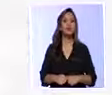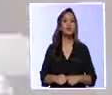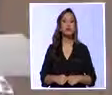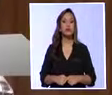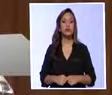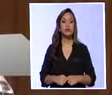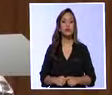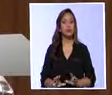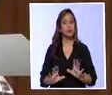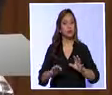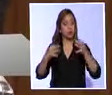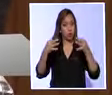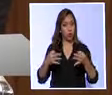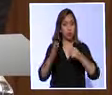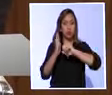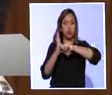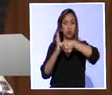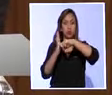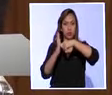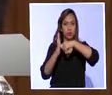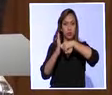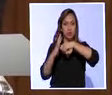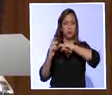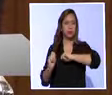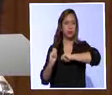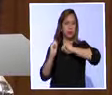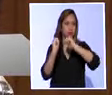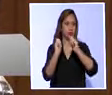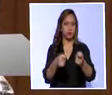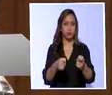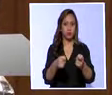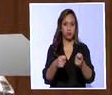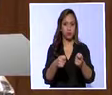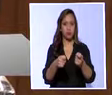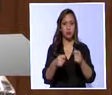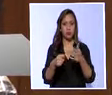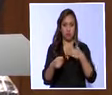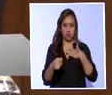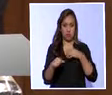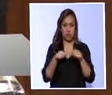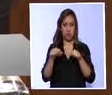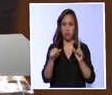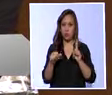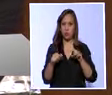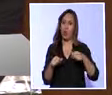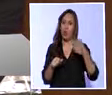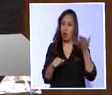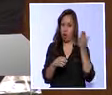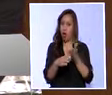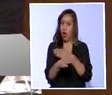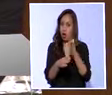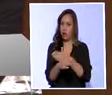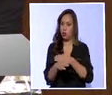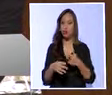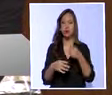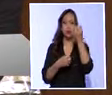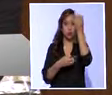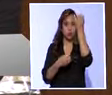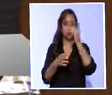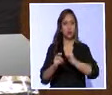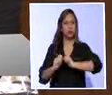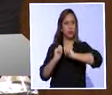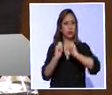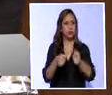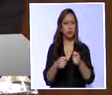Cuando la Contraloría enviaba, antes de mi Administración, esos informes con indicios de responsabilidad penal,